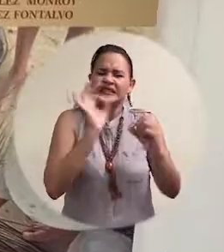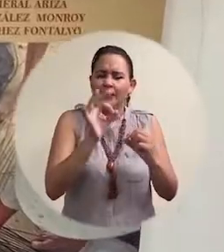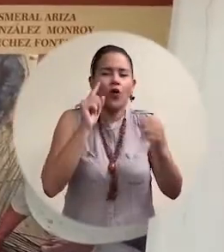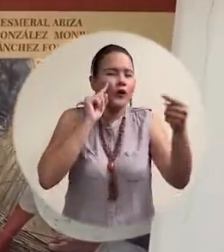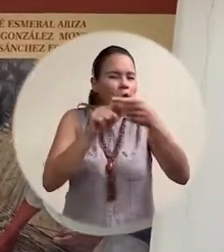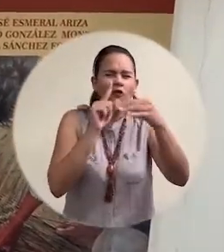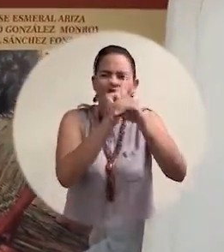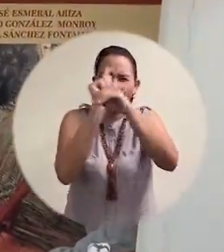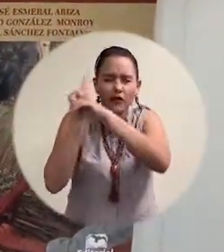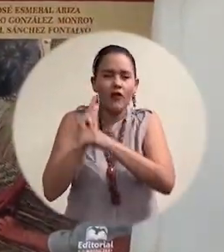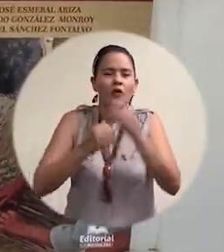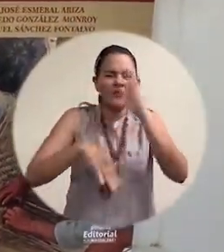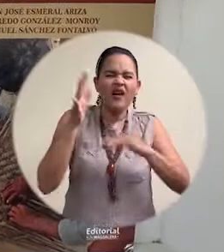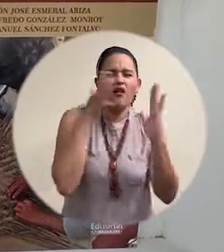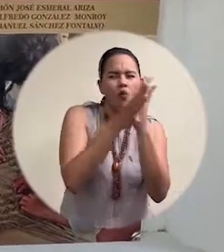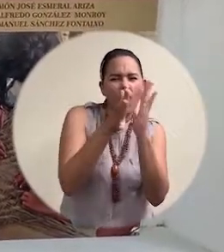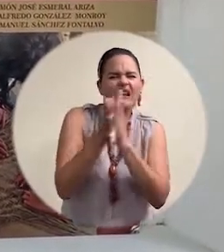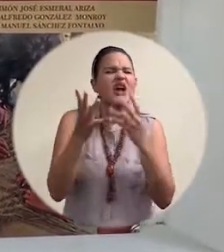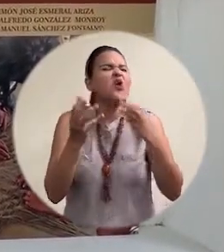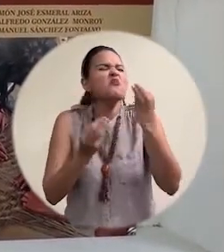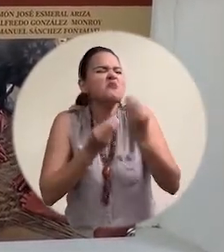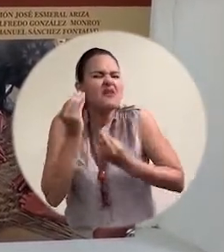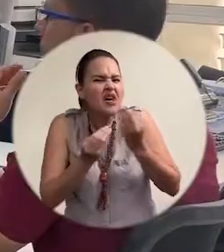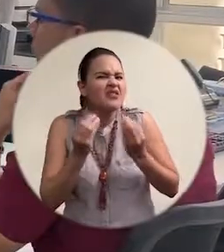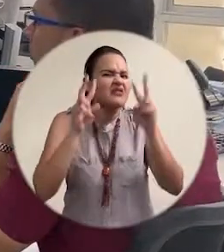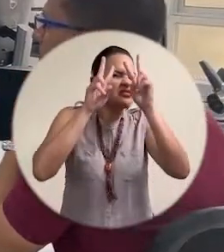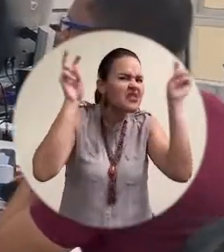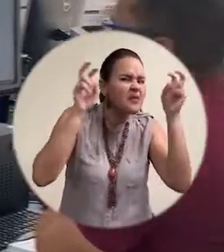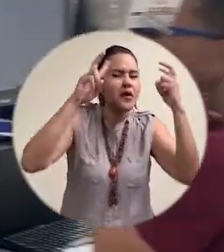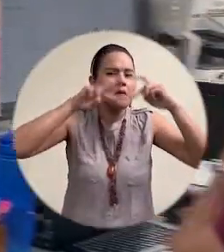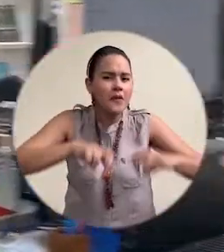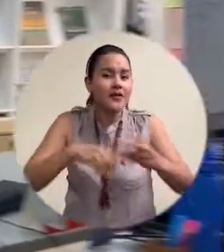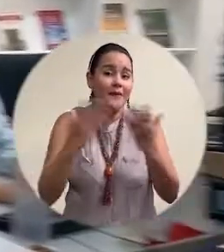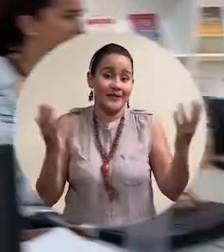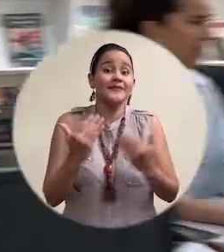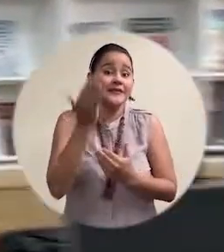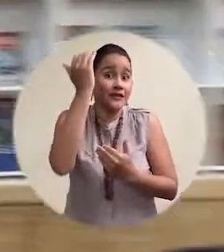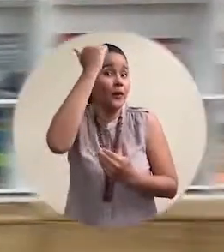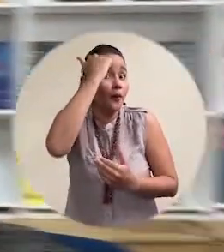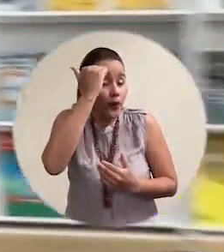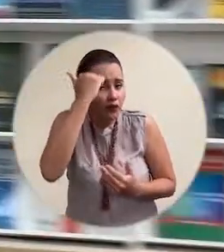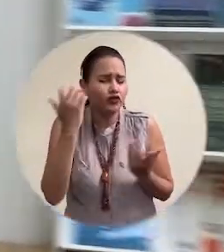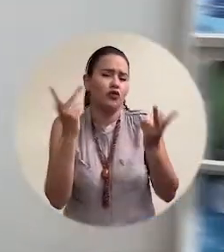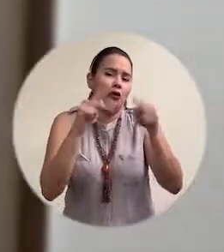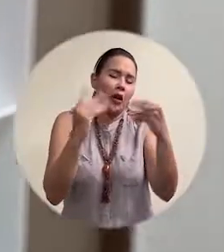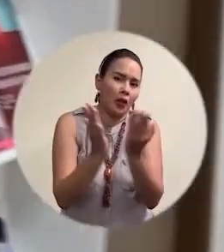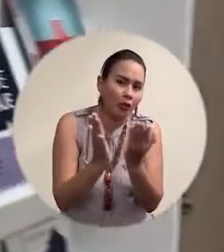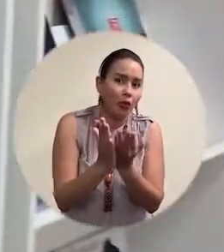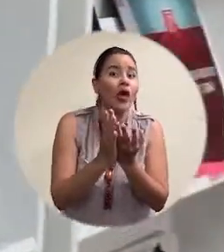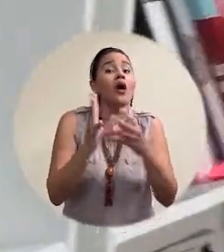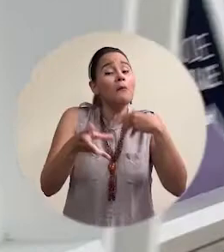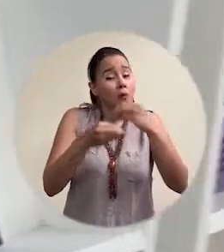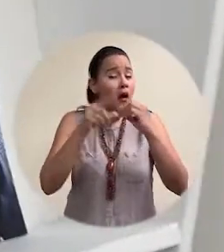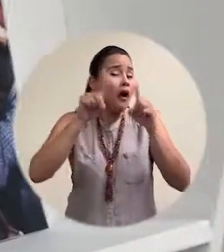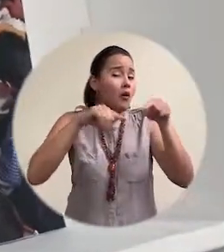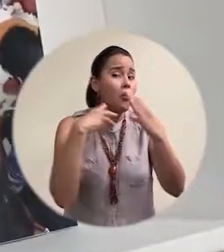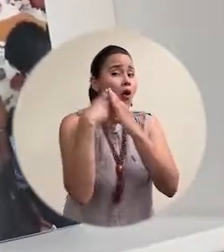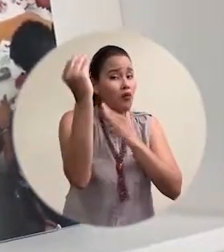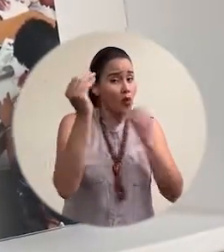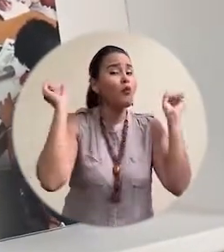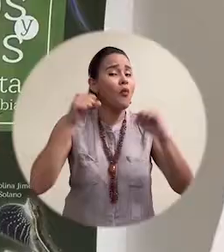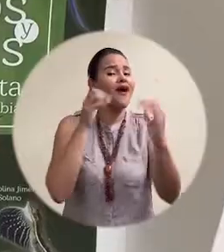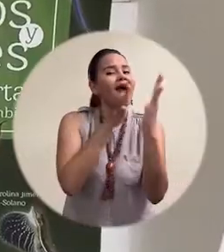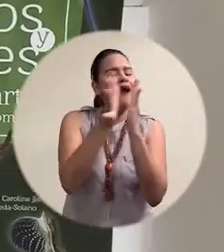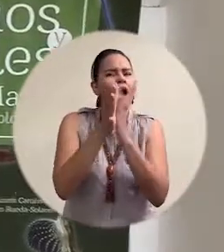todas las facultades de esta casa de estudios superiores. De esta manera, estudiantes, docentes y comunidad externa podrán conocer de primera